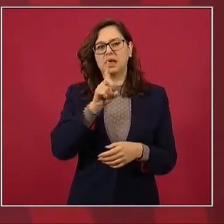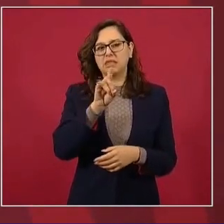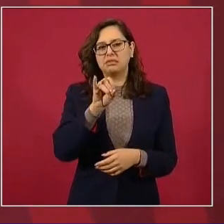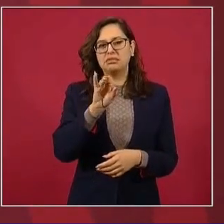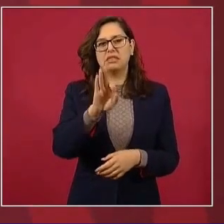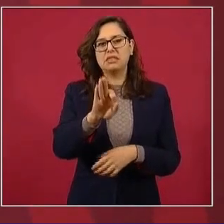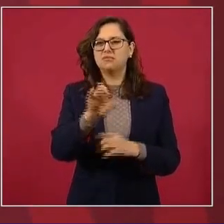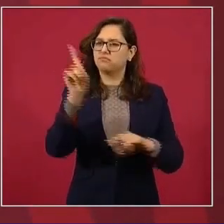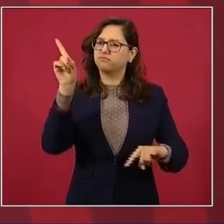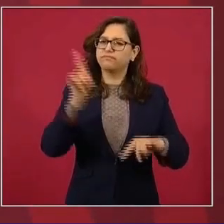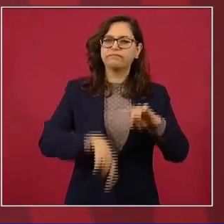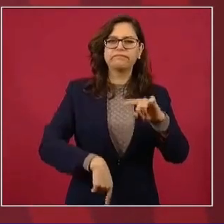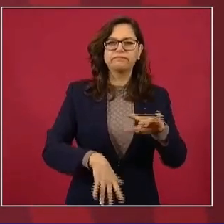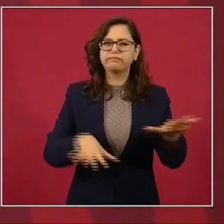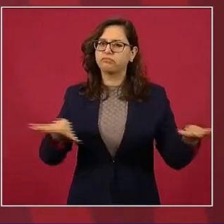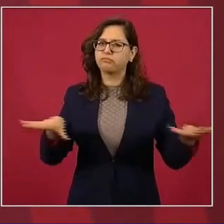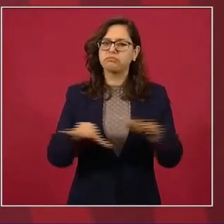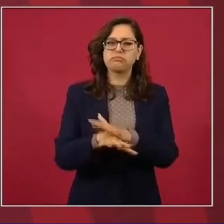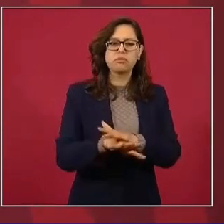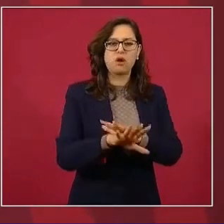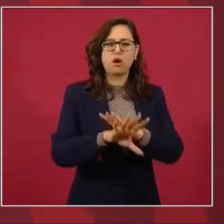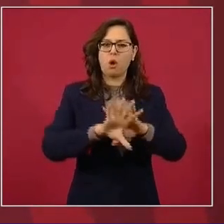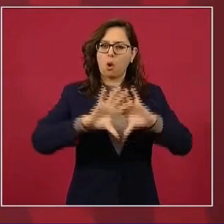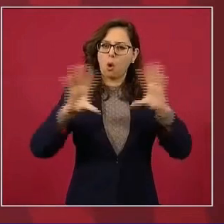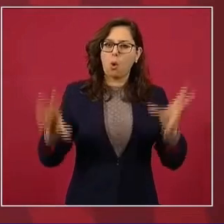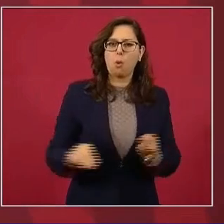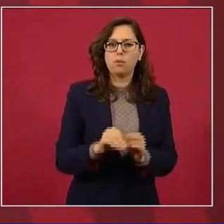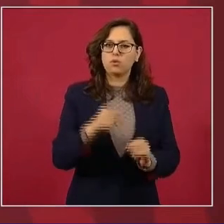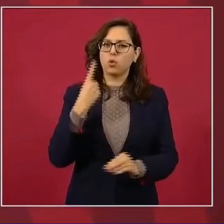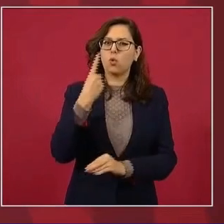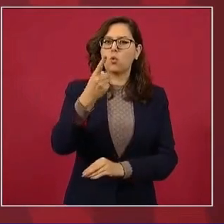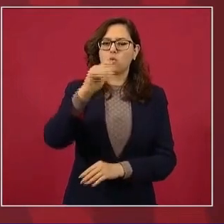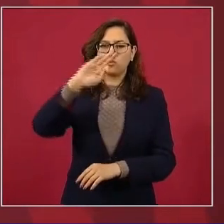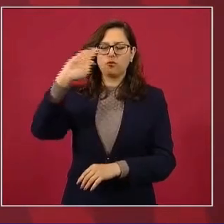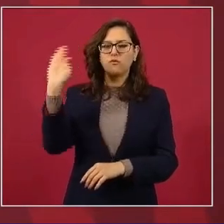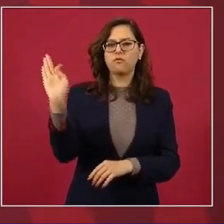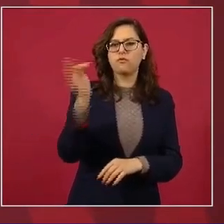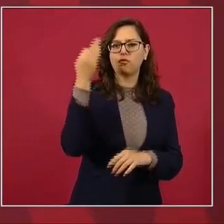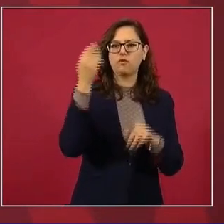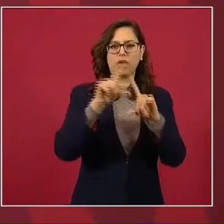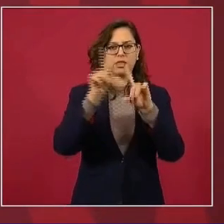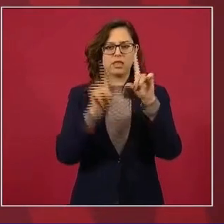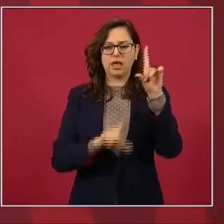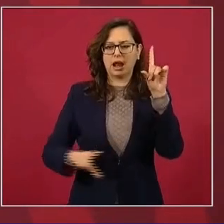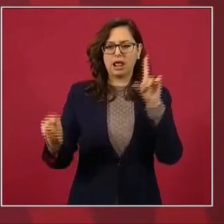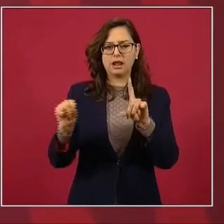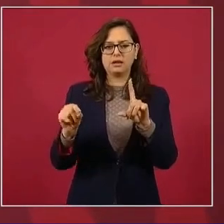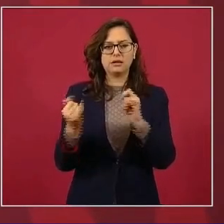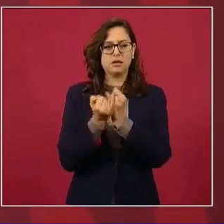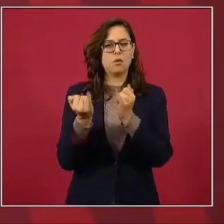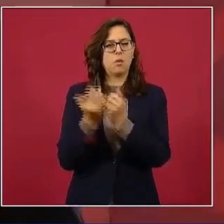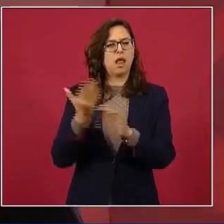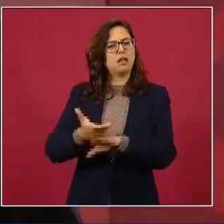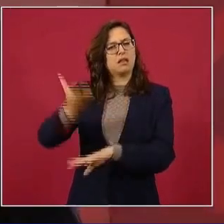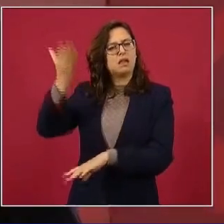Además, tenemos que ser muy realistas,